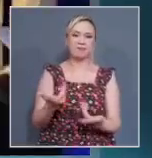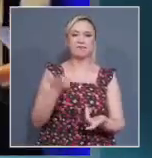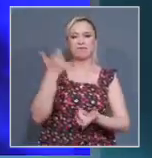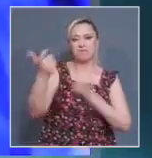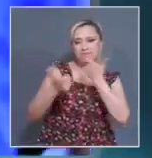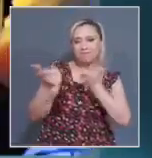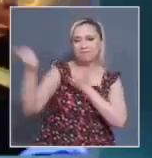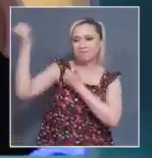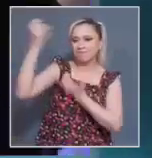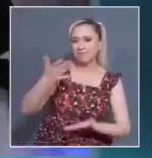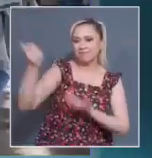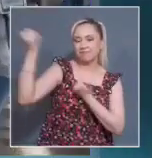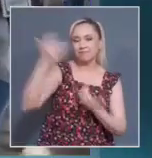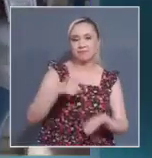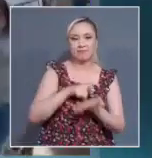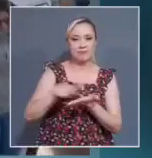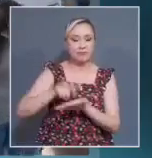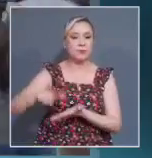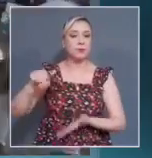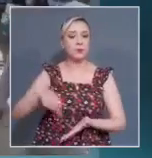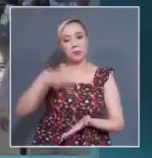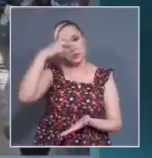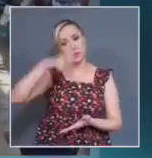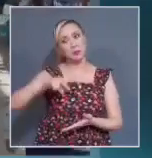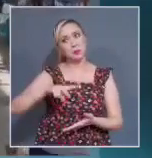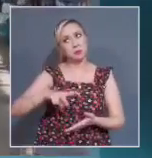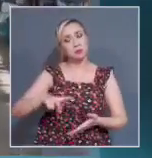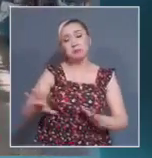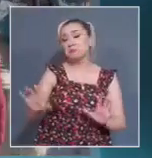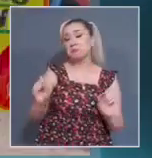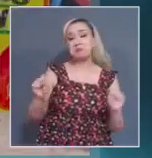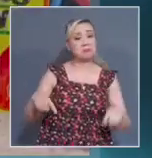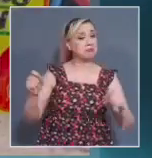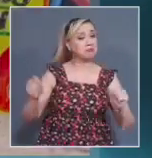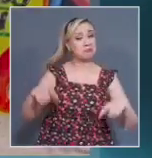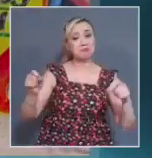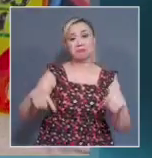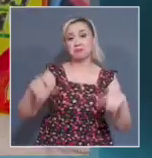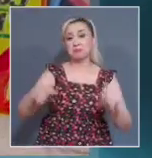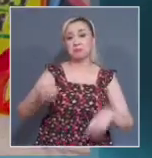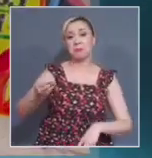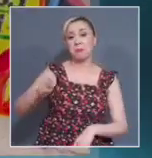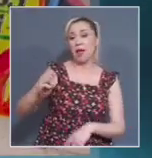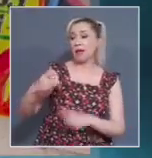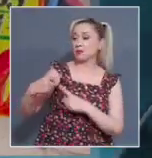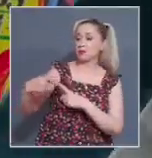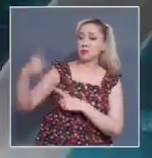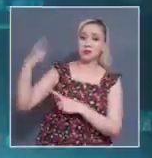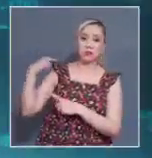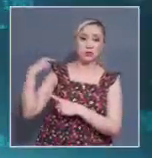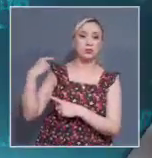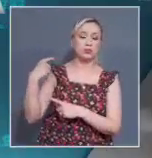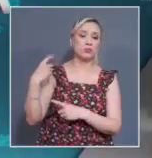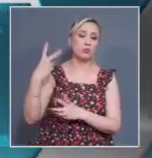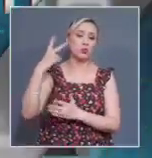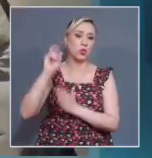el consumo en el país se mantuvo sin cambios en mayo, frente al mes previo, luego de dos meses al alza.